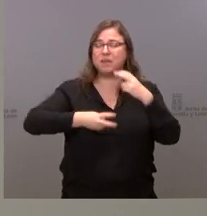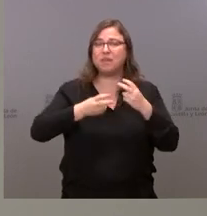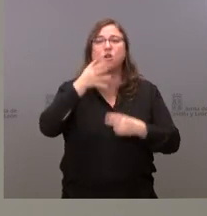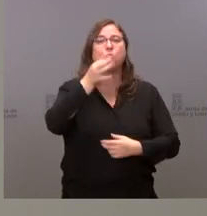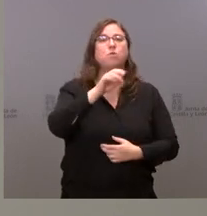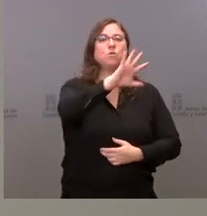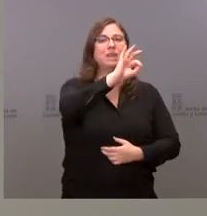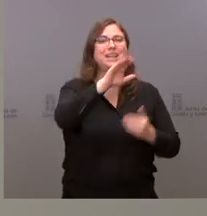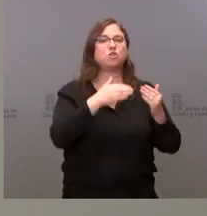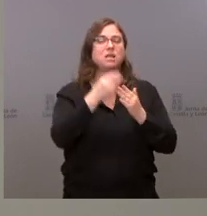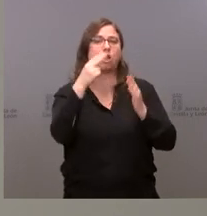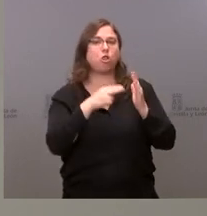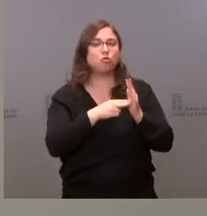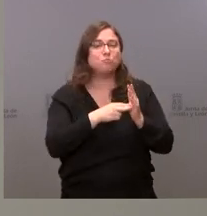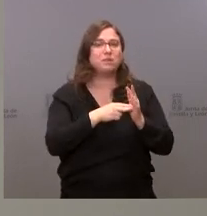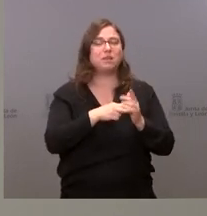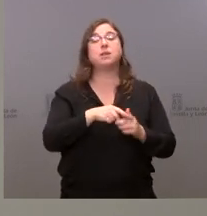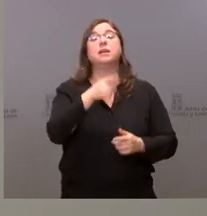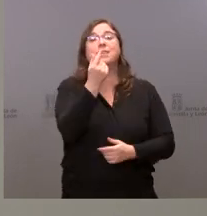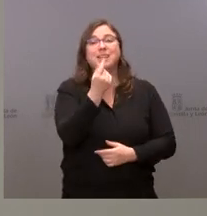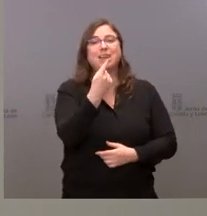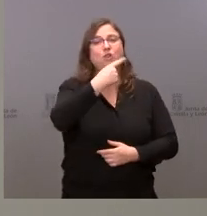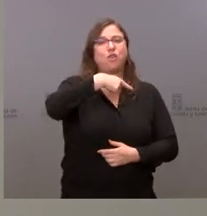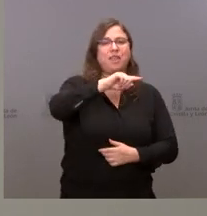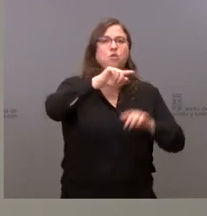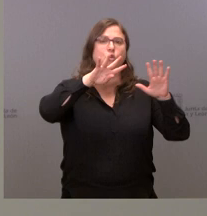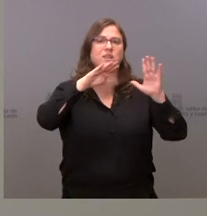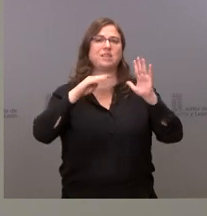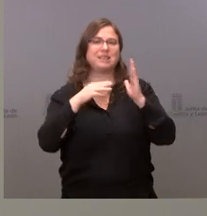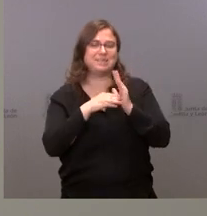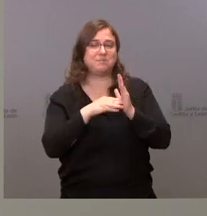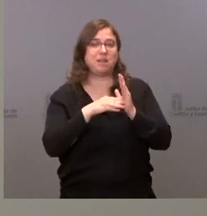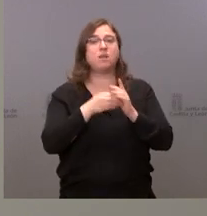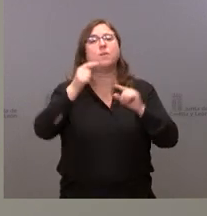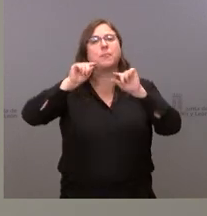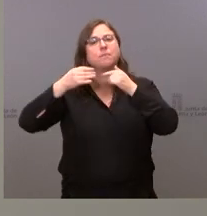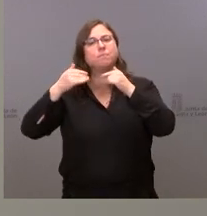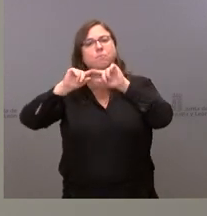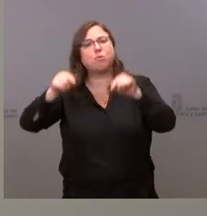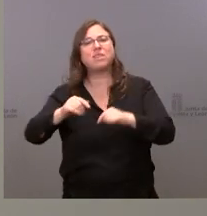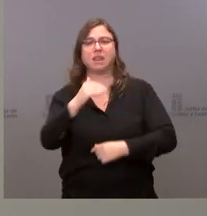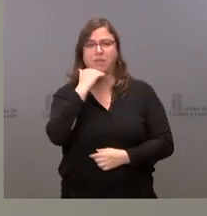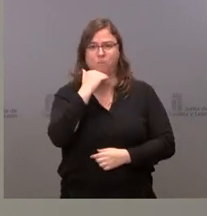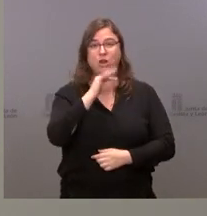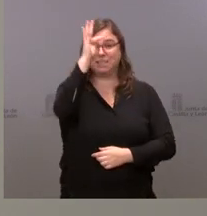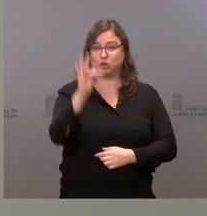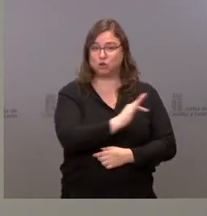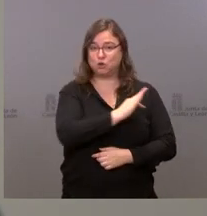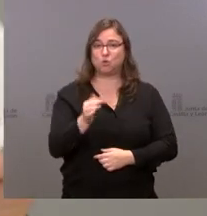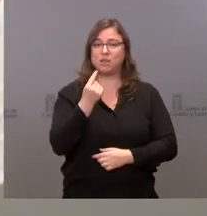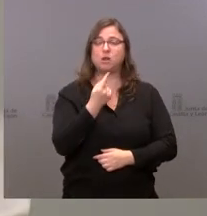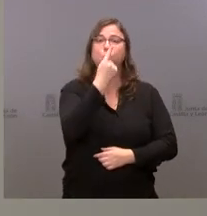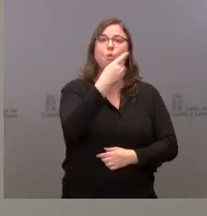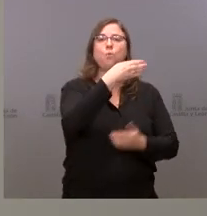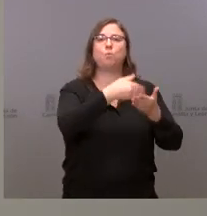habitantes, 196 mil 986,40 para la provincia de Zamora. En total, repito, 1 millón 150